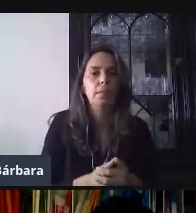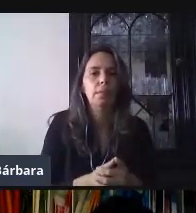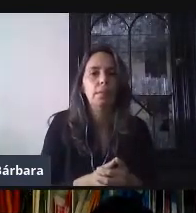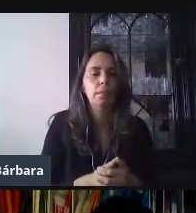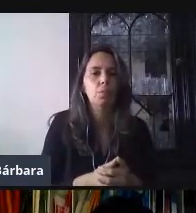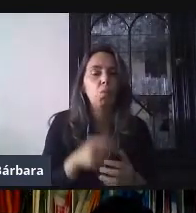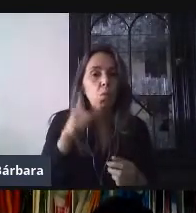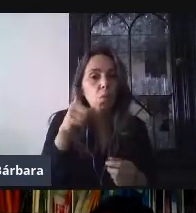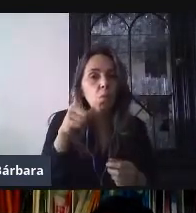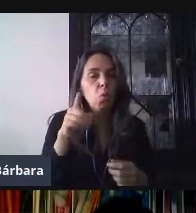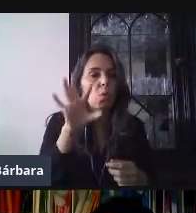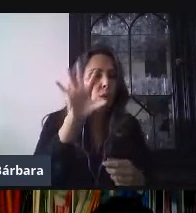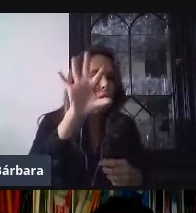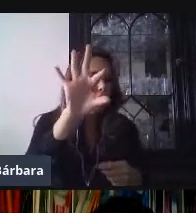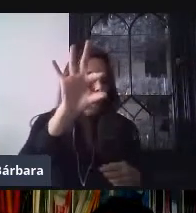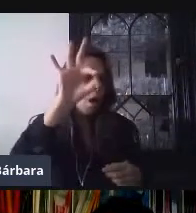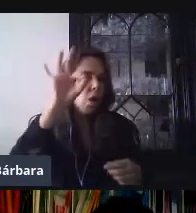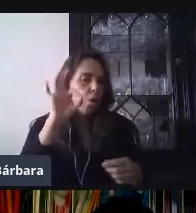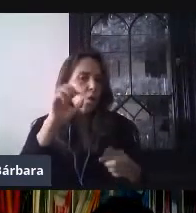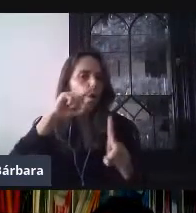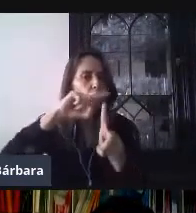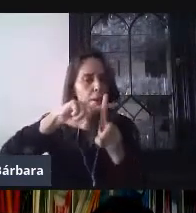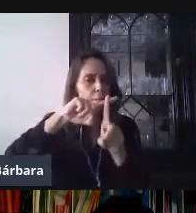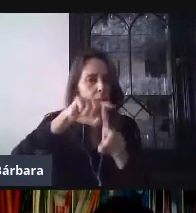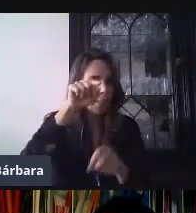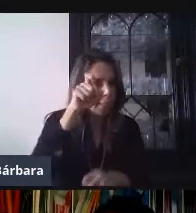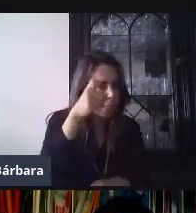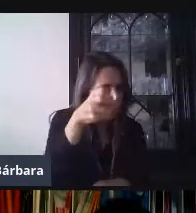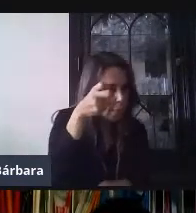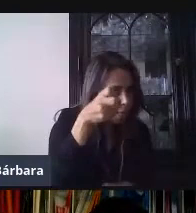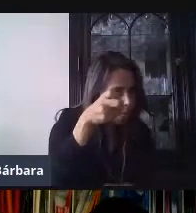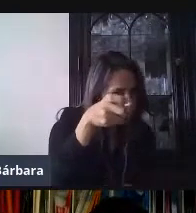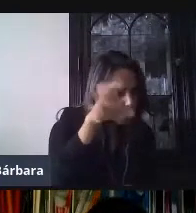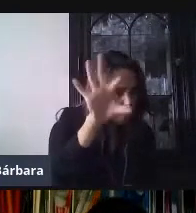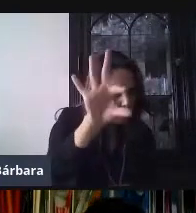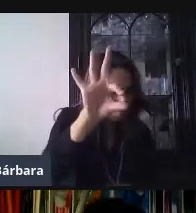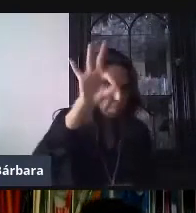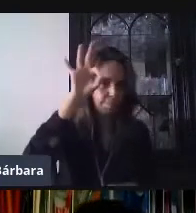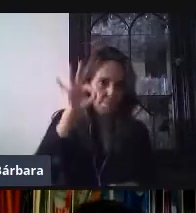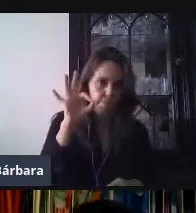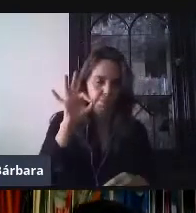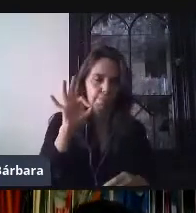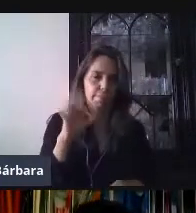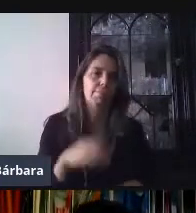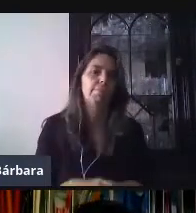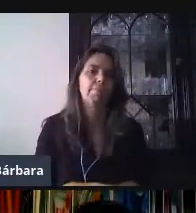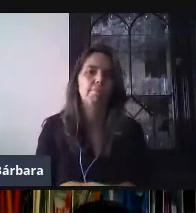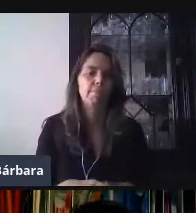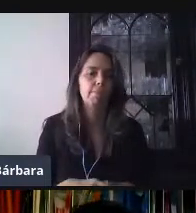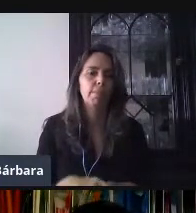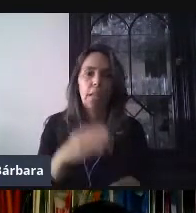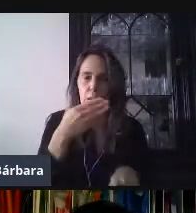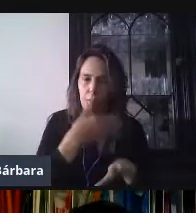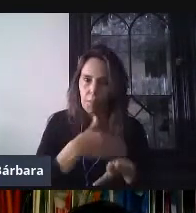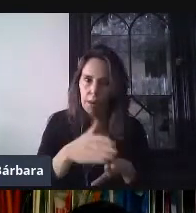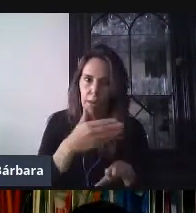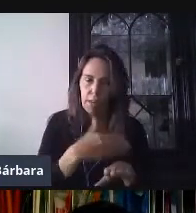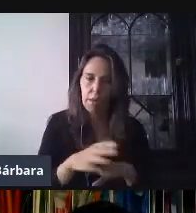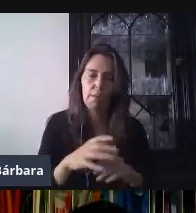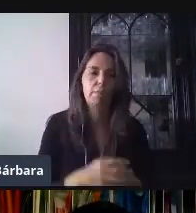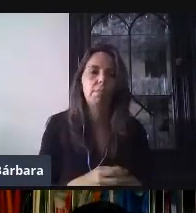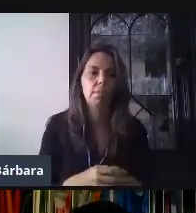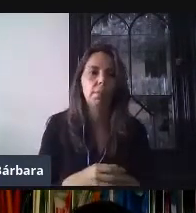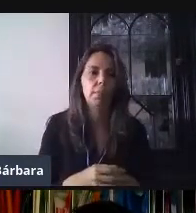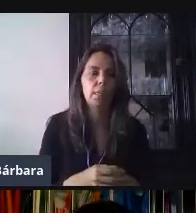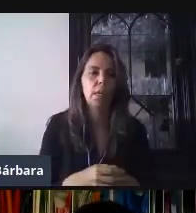a seleccionar el icono de más, que está en la parte izquierda con el título en blanco. Recuerden que en Google, todas